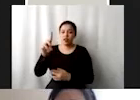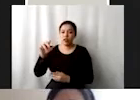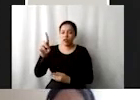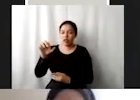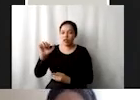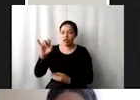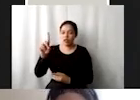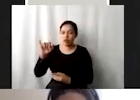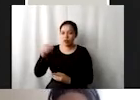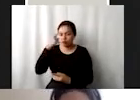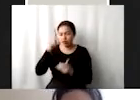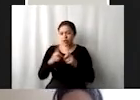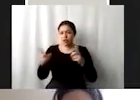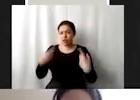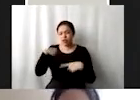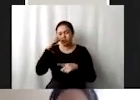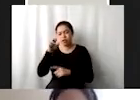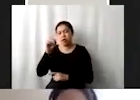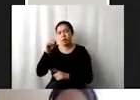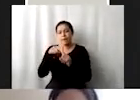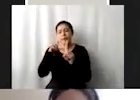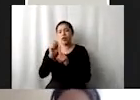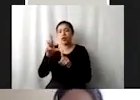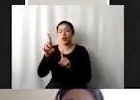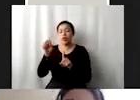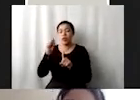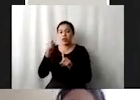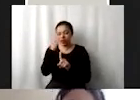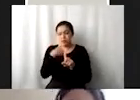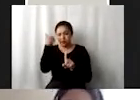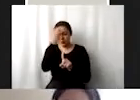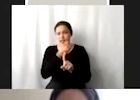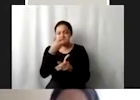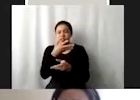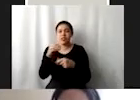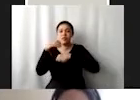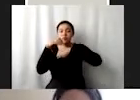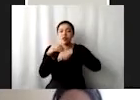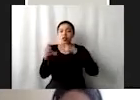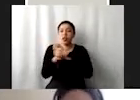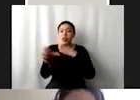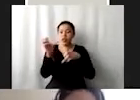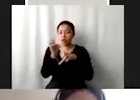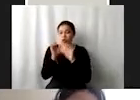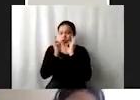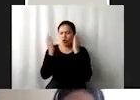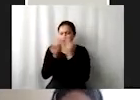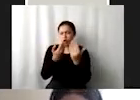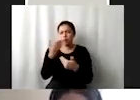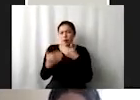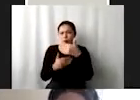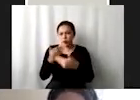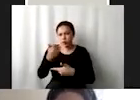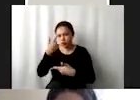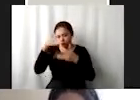siempre ustedes que analizan las metas de los ODS, en algunos se va a hacer mención de instrumentos o de procesos o de